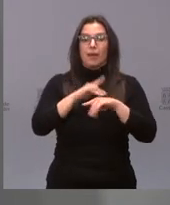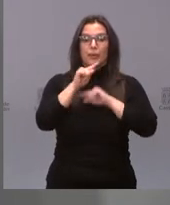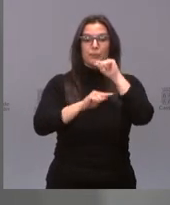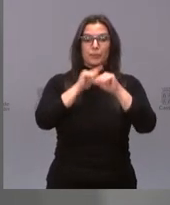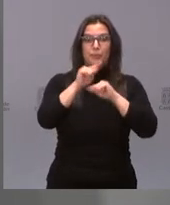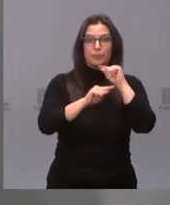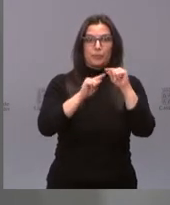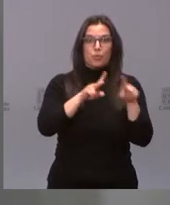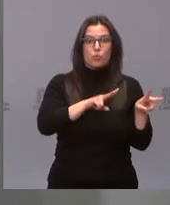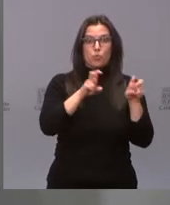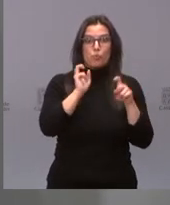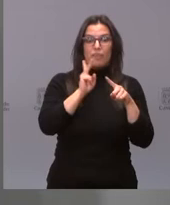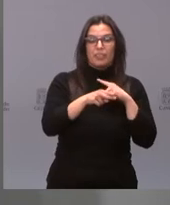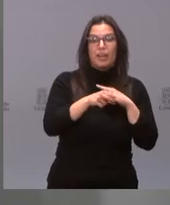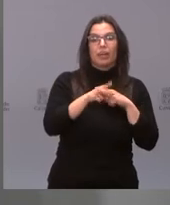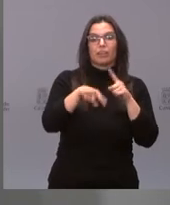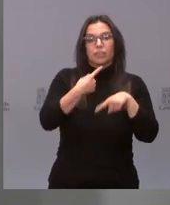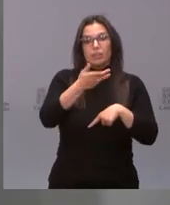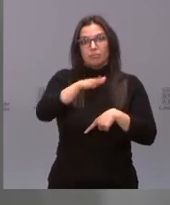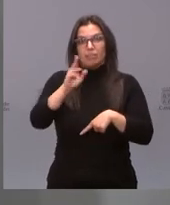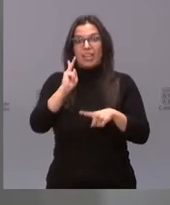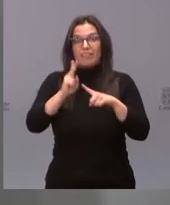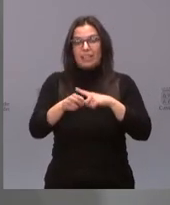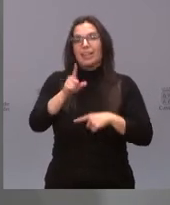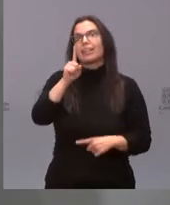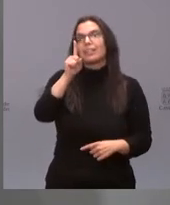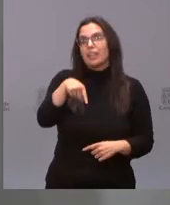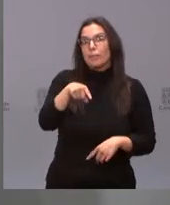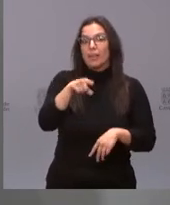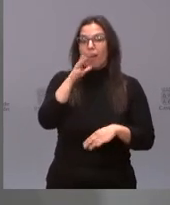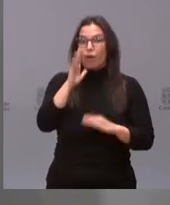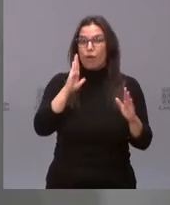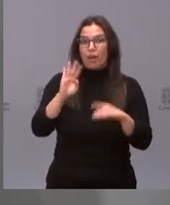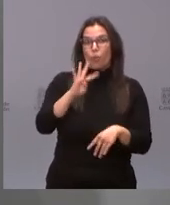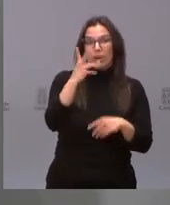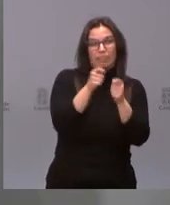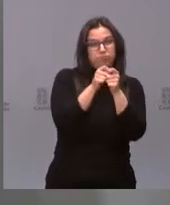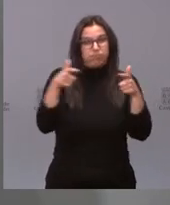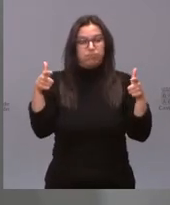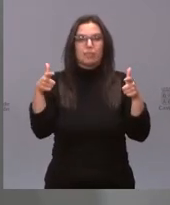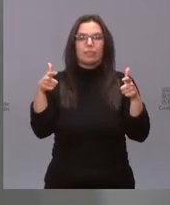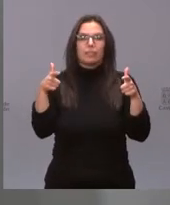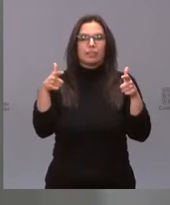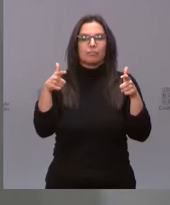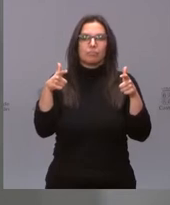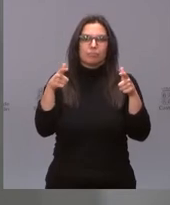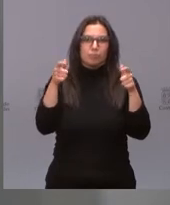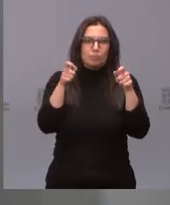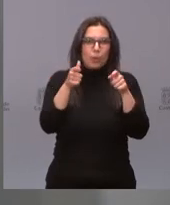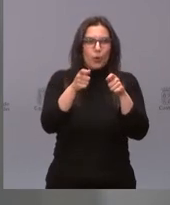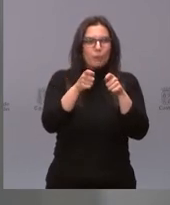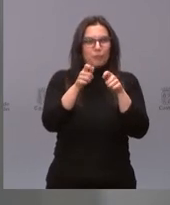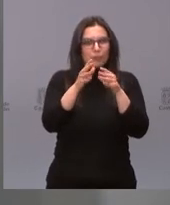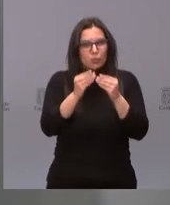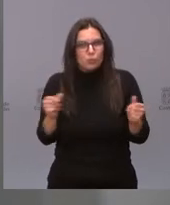y fallecimientos, sino también para hacer que esta cuarta ola no sea tan intensa ni con